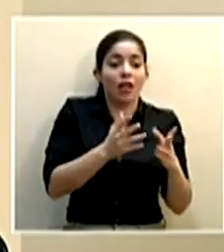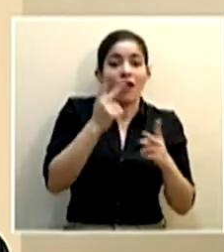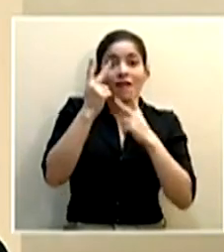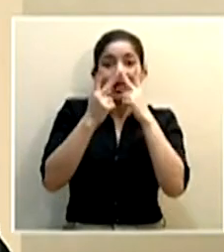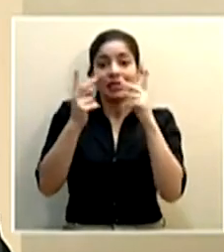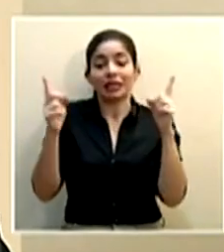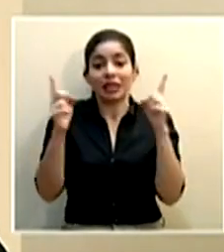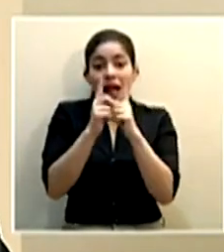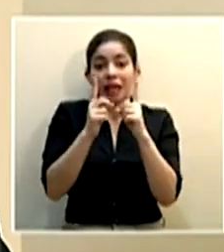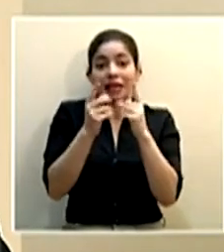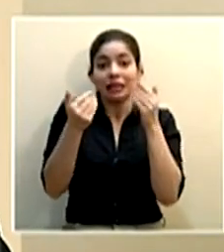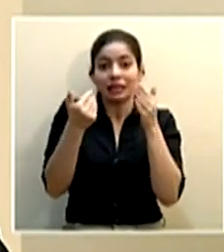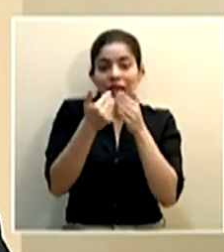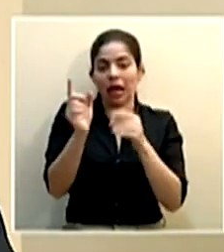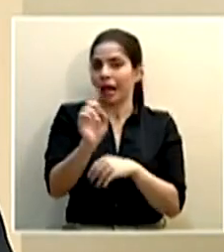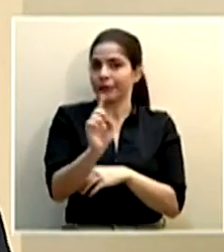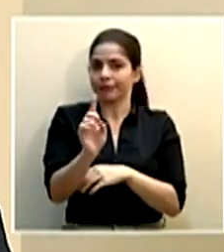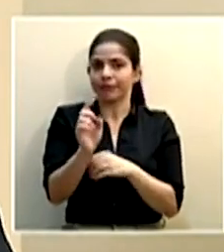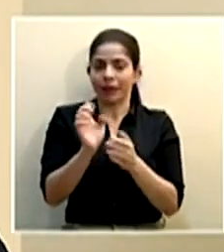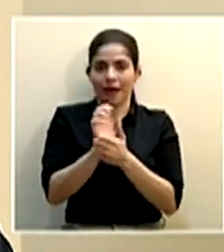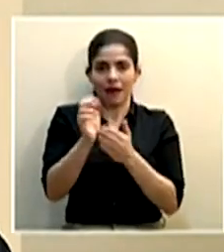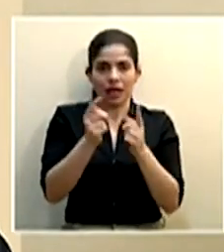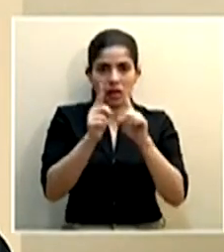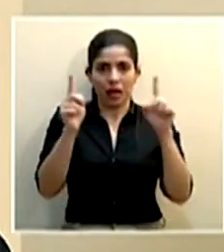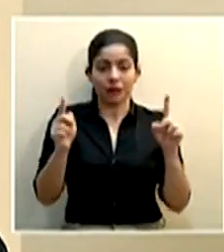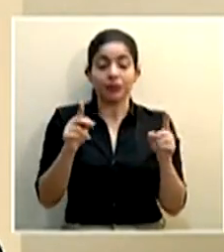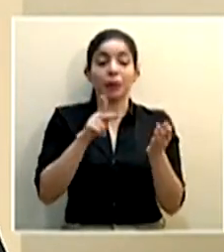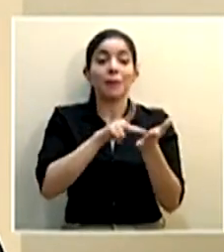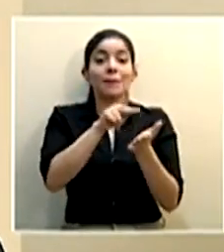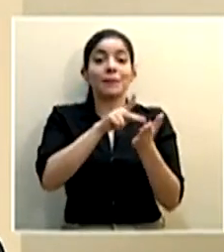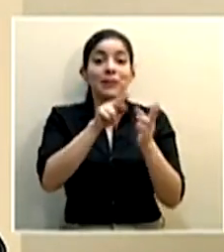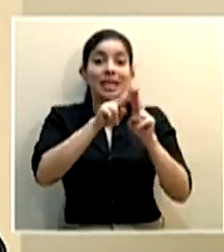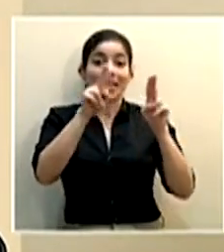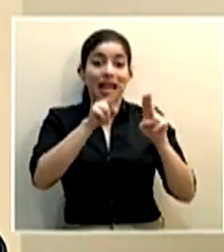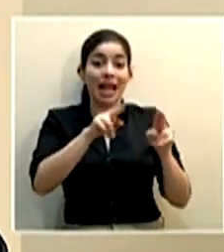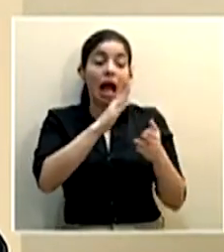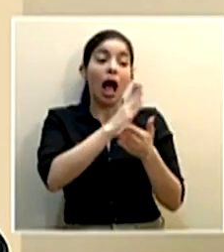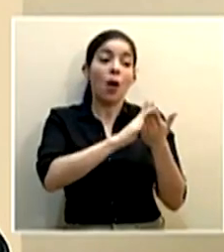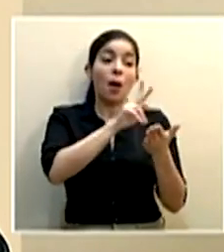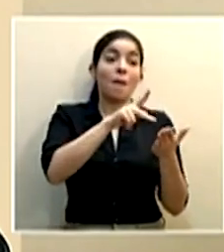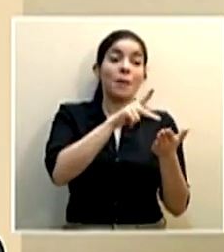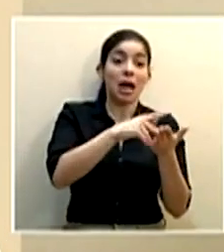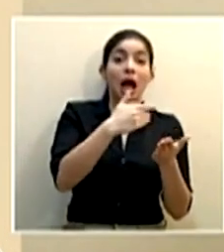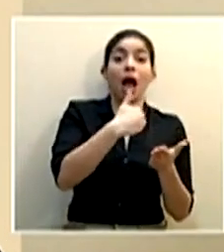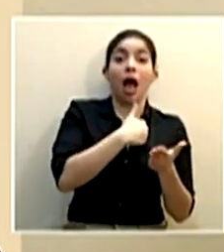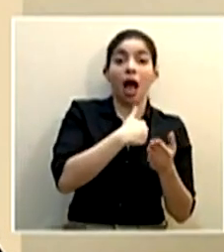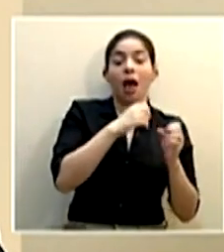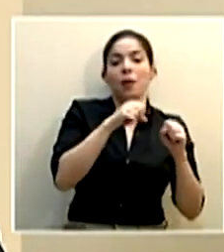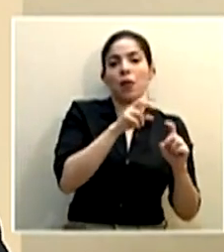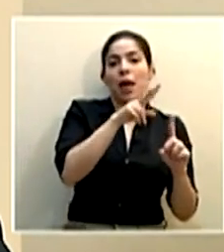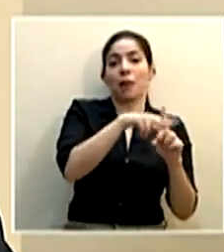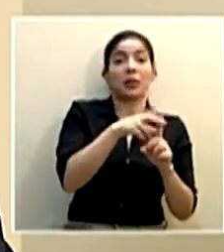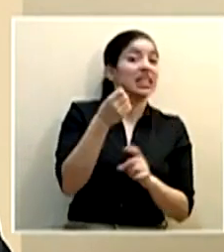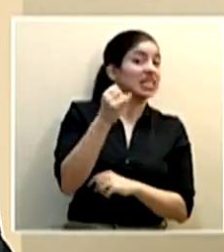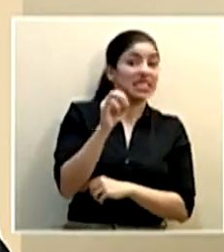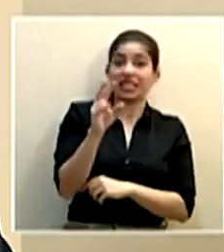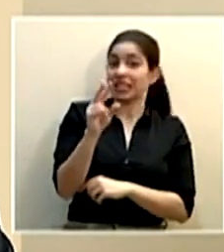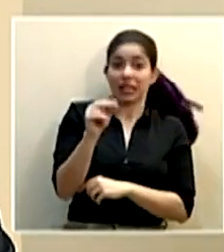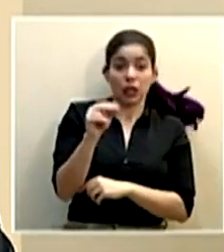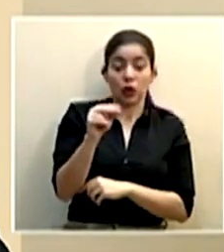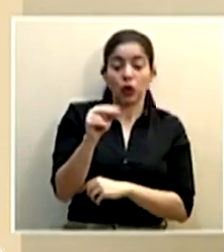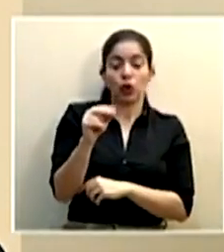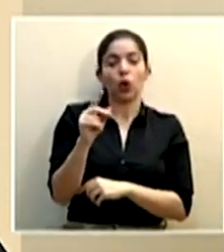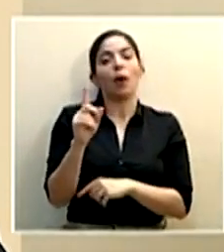visitantes y el pago en línea en aquellos parques nacionales que tienen la disponibilidad y si no vamos a tener